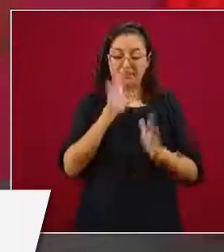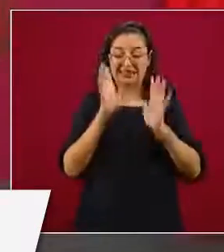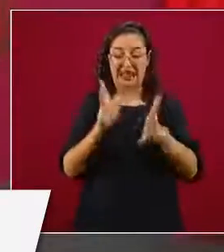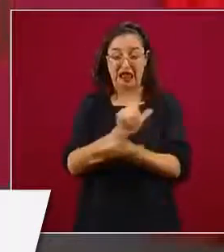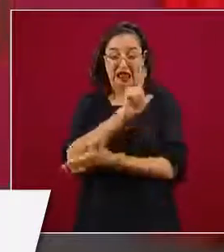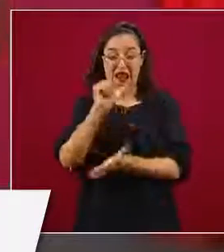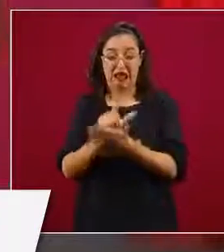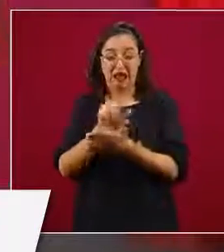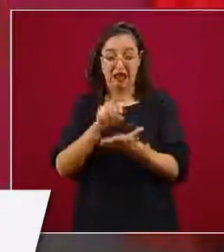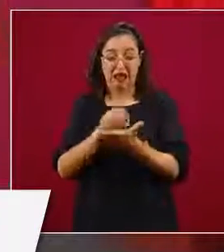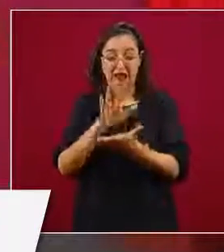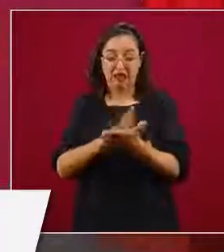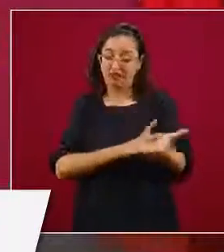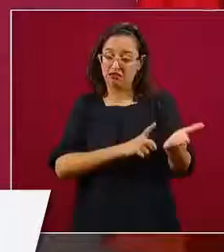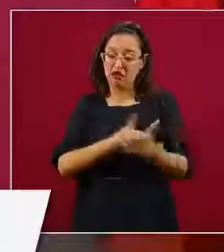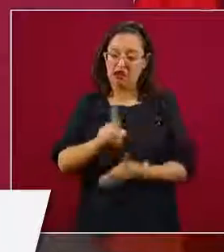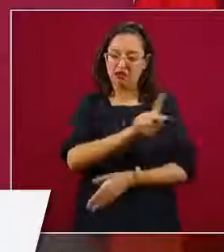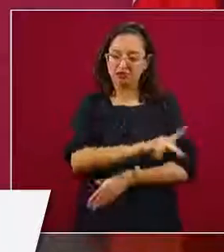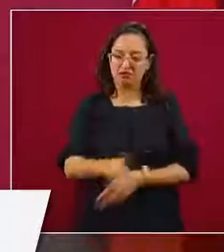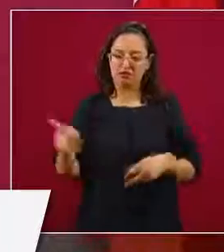ya son derechos